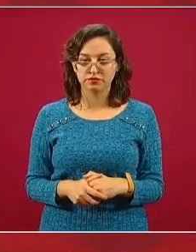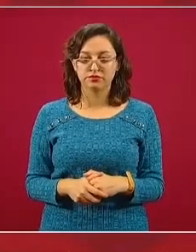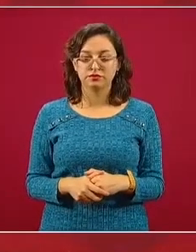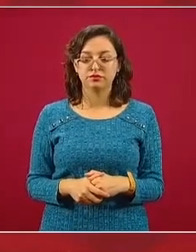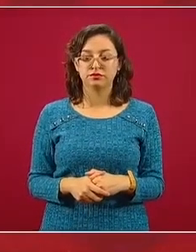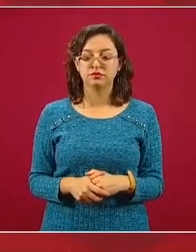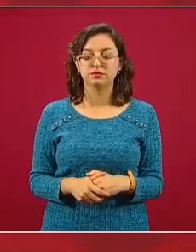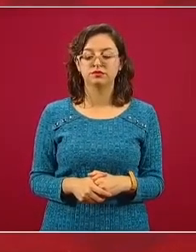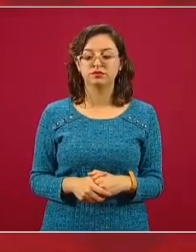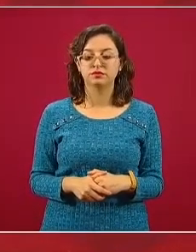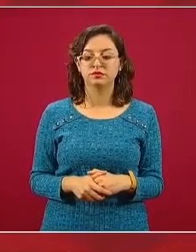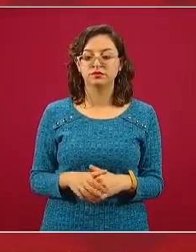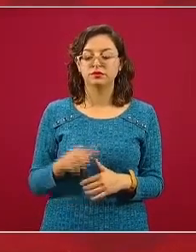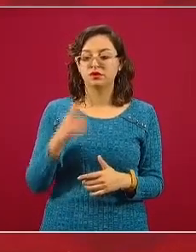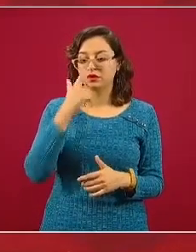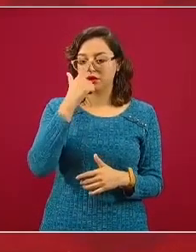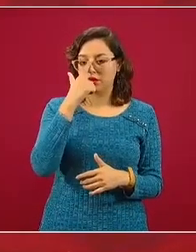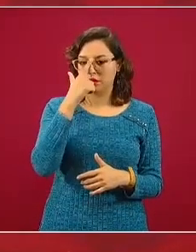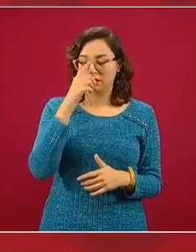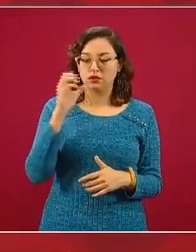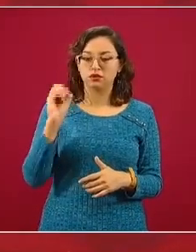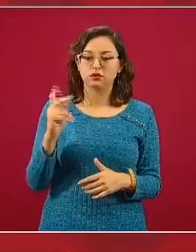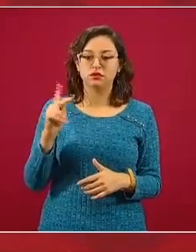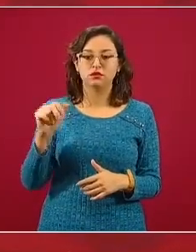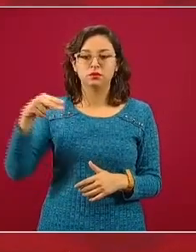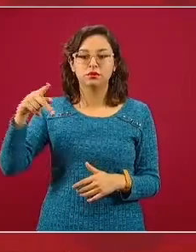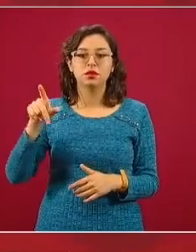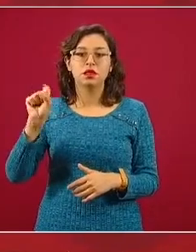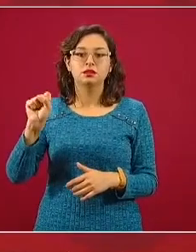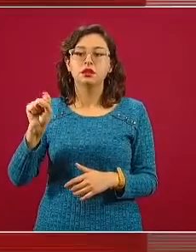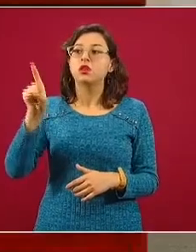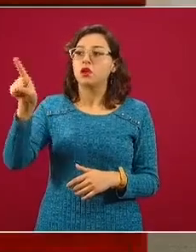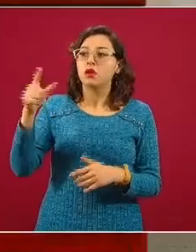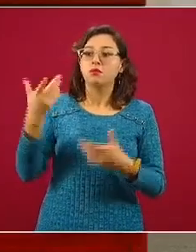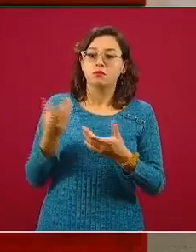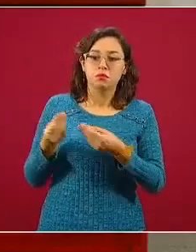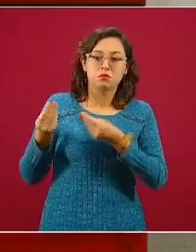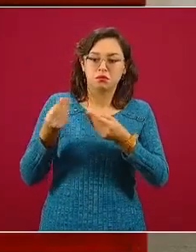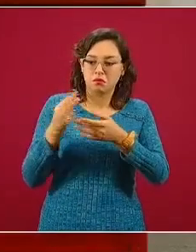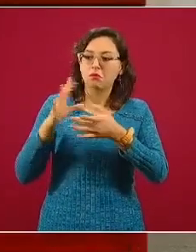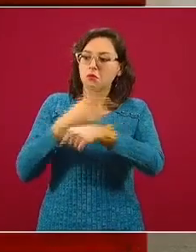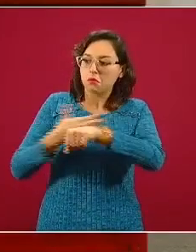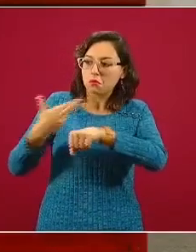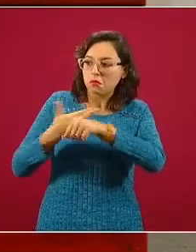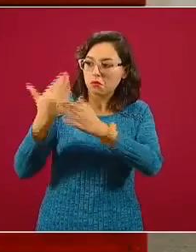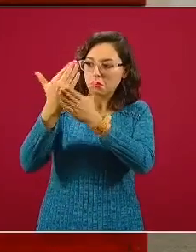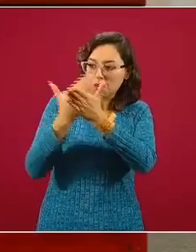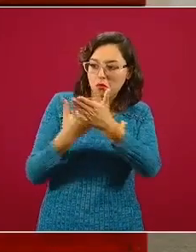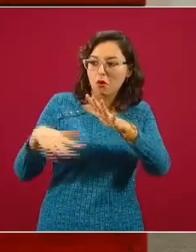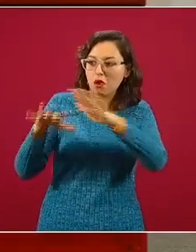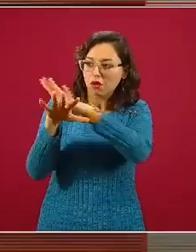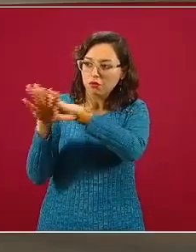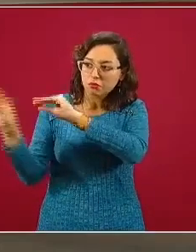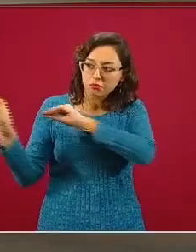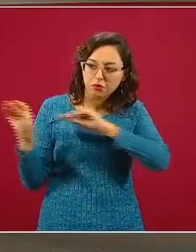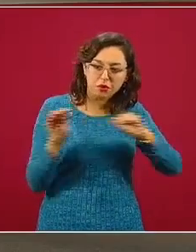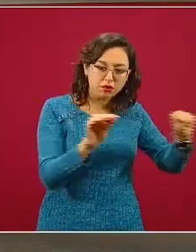Organización Panamericana de la Salud con lo que estamos buscando hacer esta transferencia de capacidades. Pero desde luego, mi